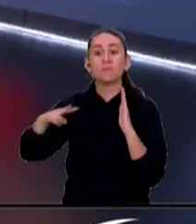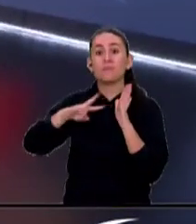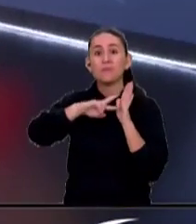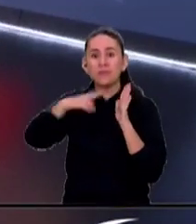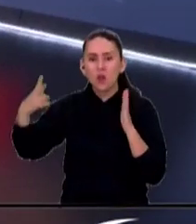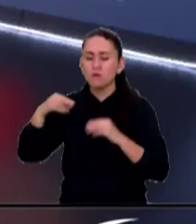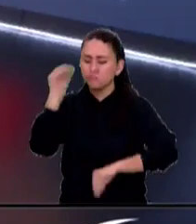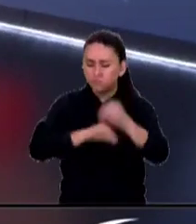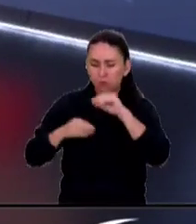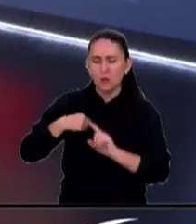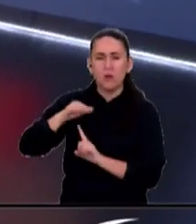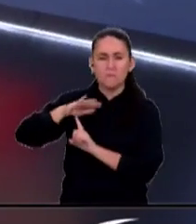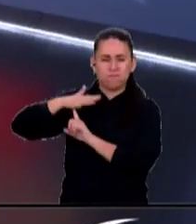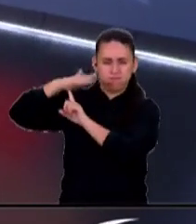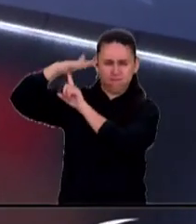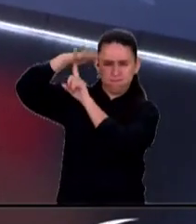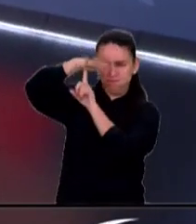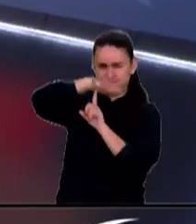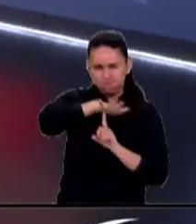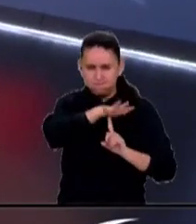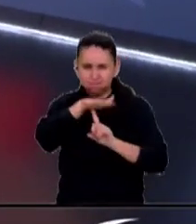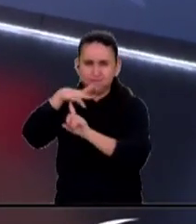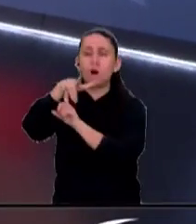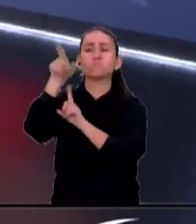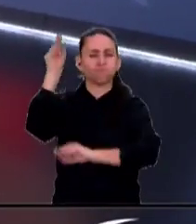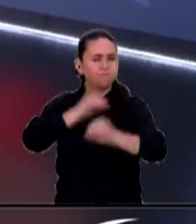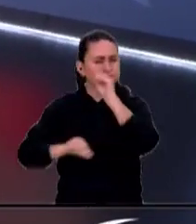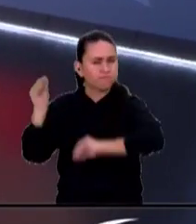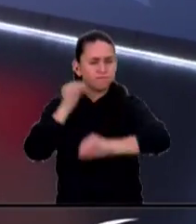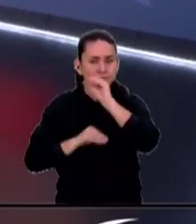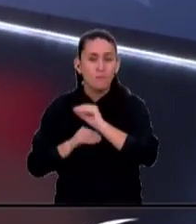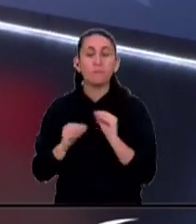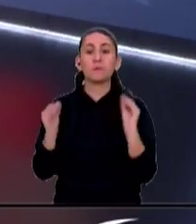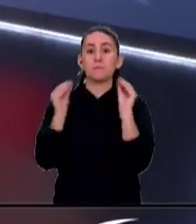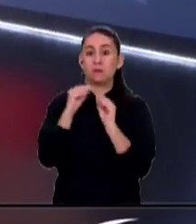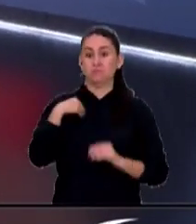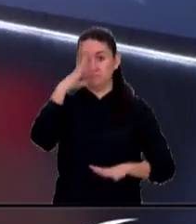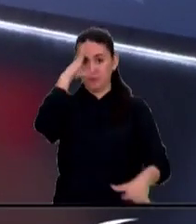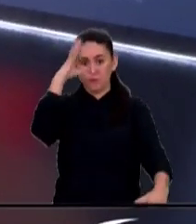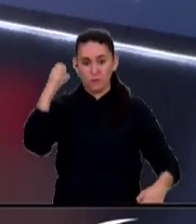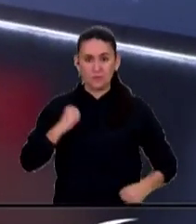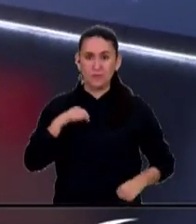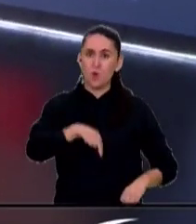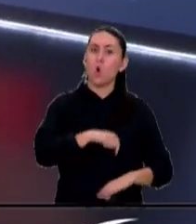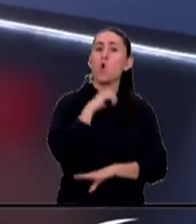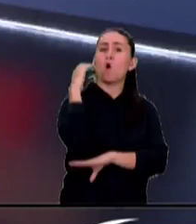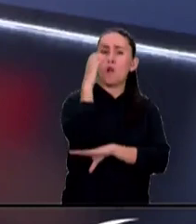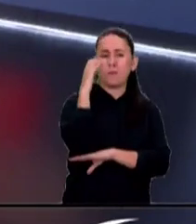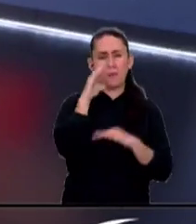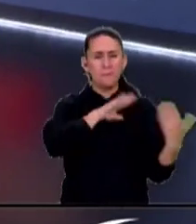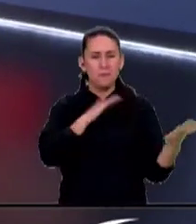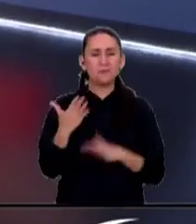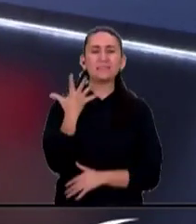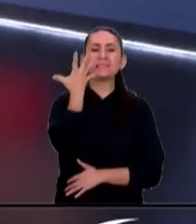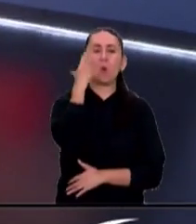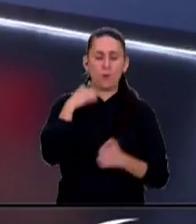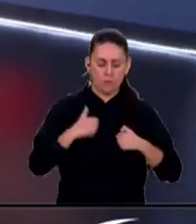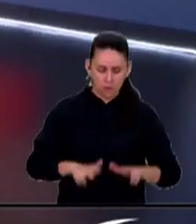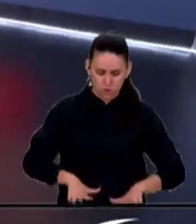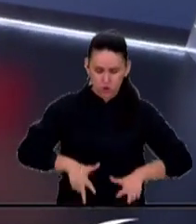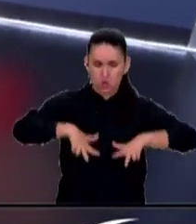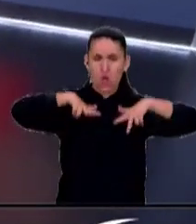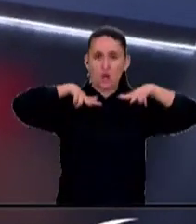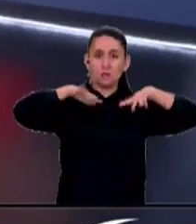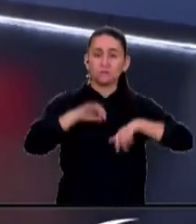de helicópteros de artillería arpía. Además, las Fuerzas Armadas colombianas incorporaron al menos 50 drones, de ellos